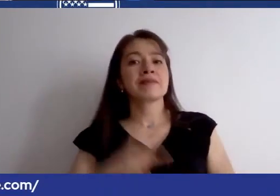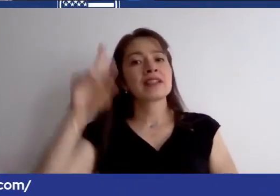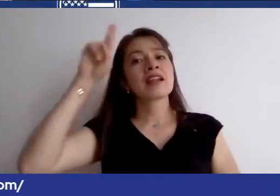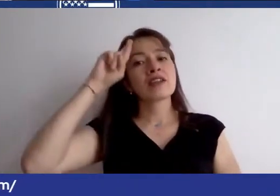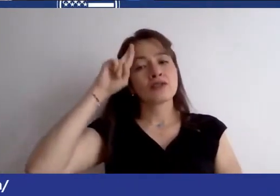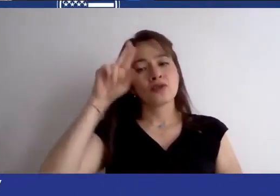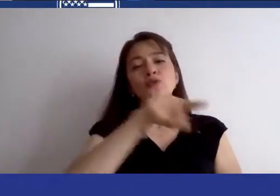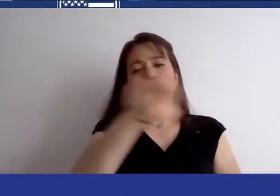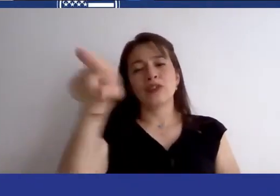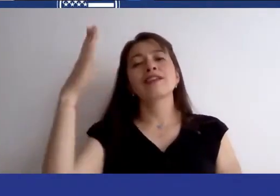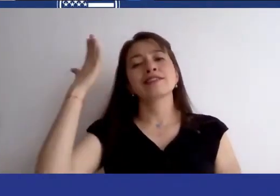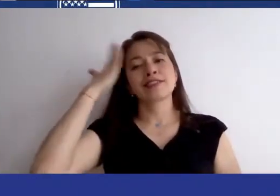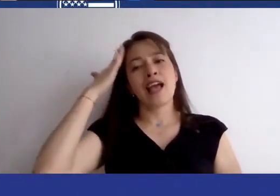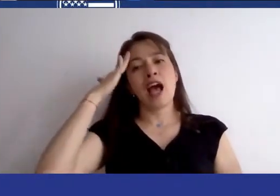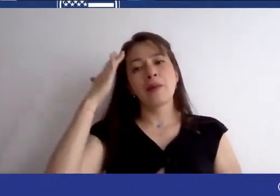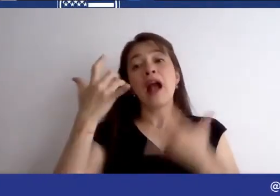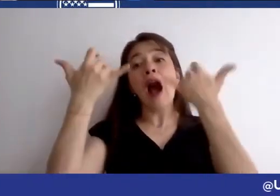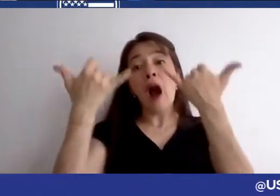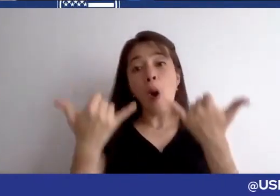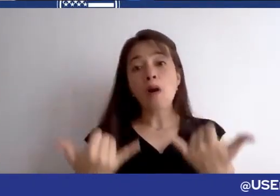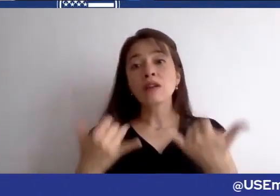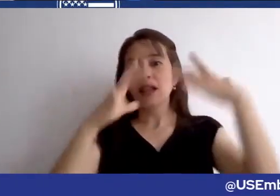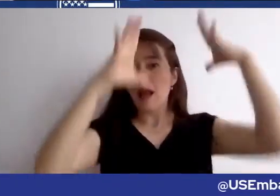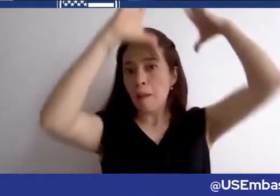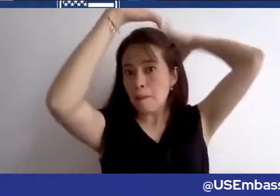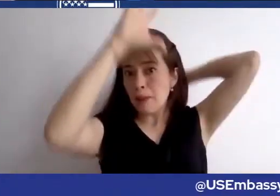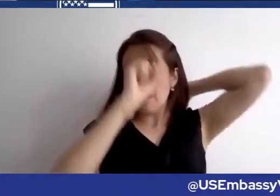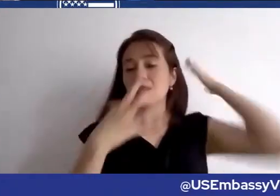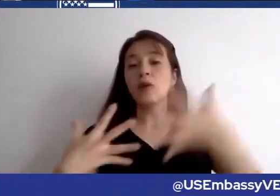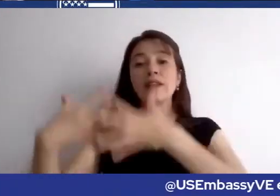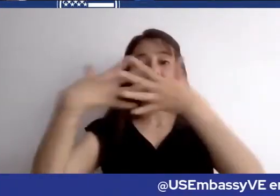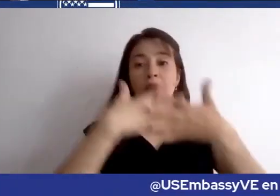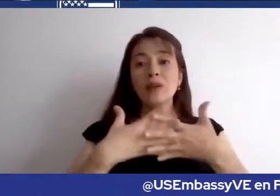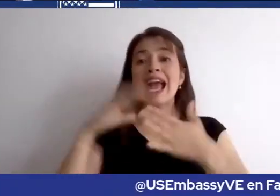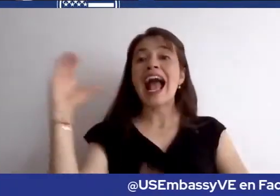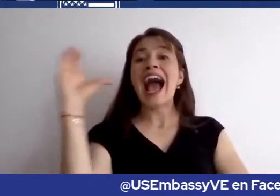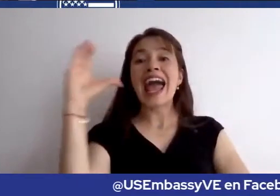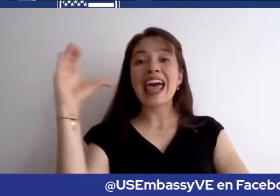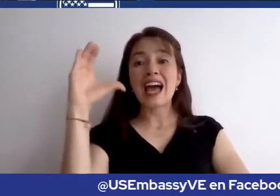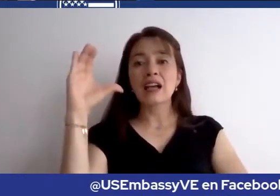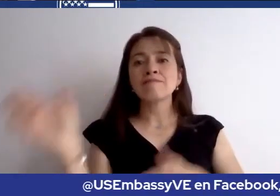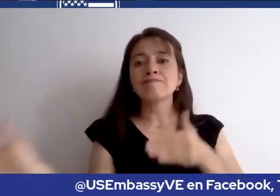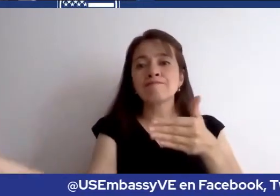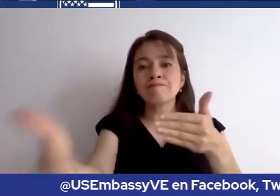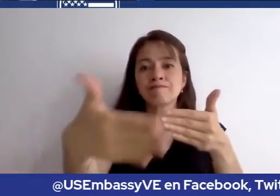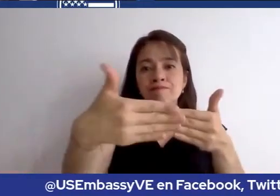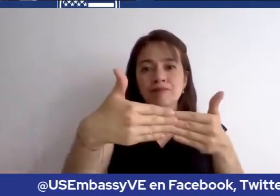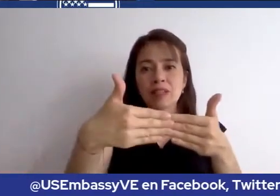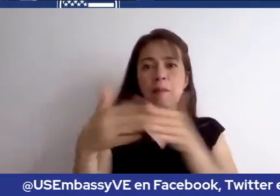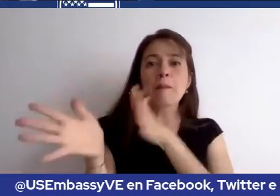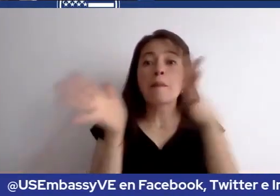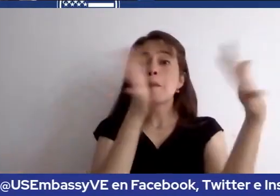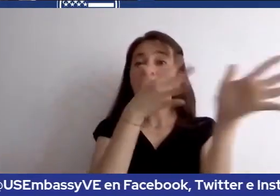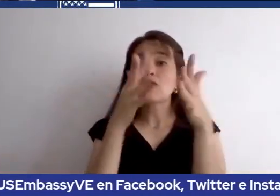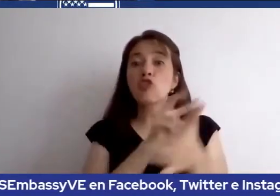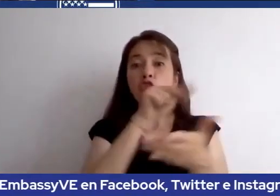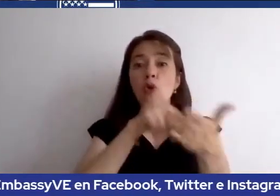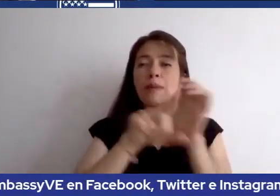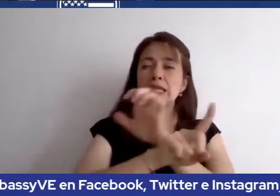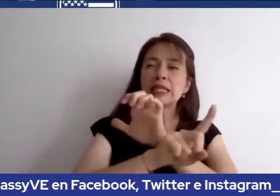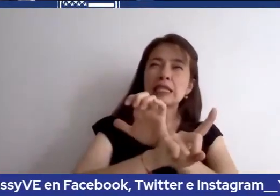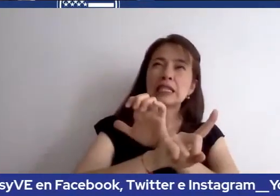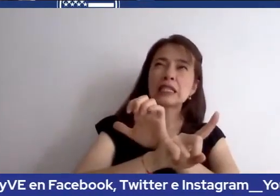la embajada de los eeuu en caracas se cerró en el marzo de 2019